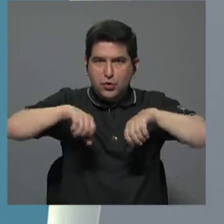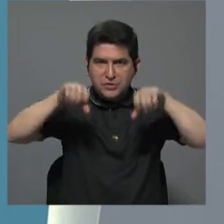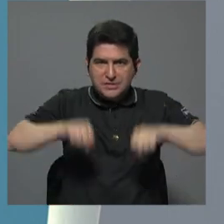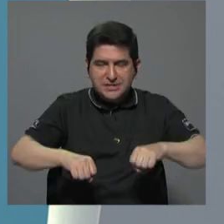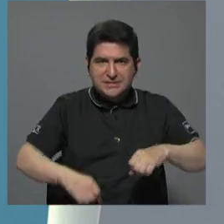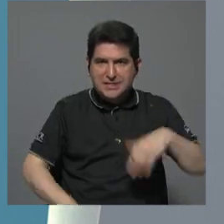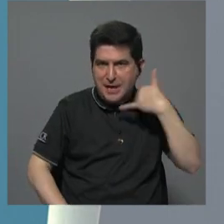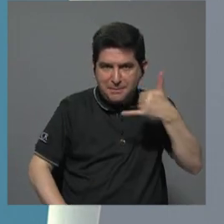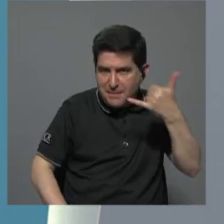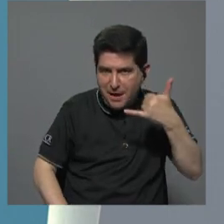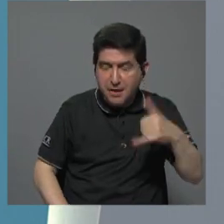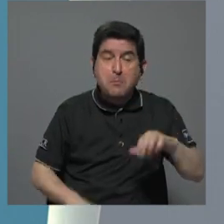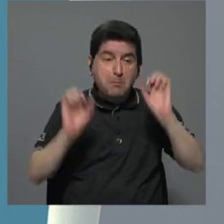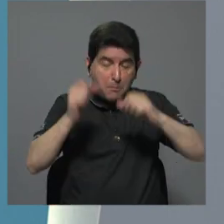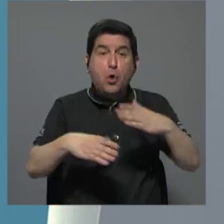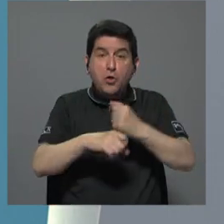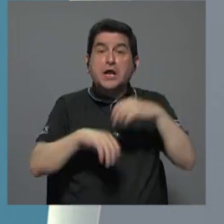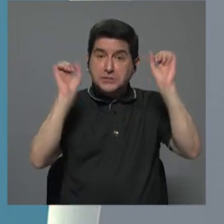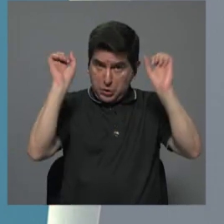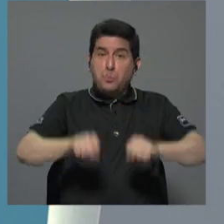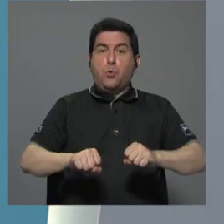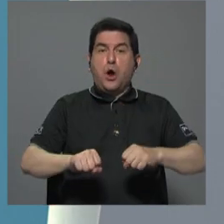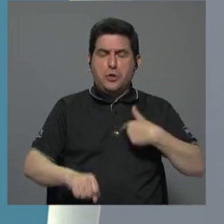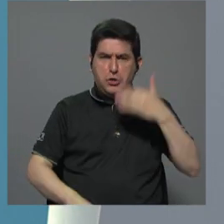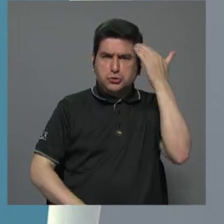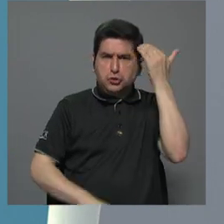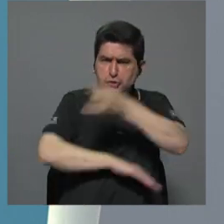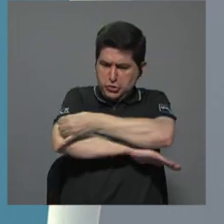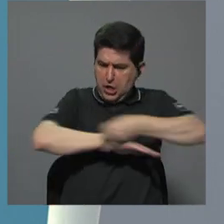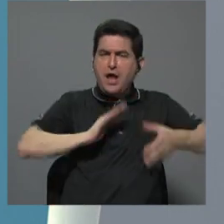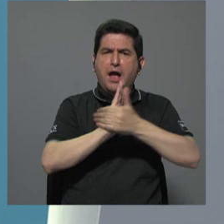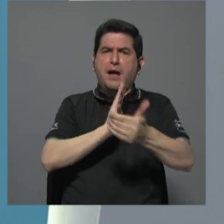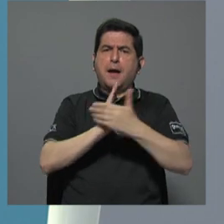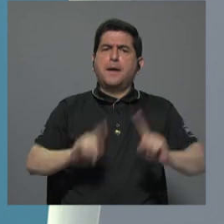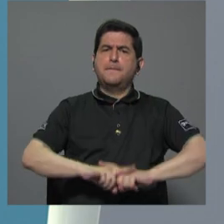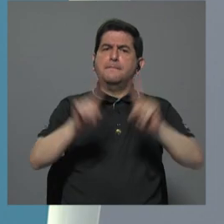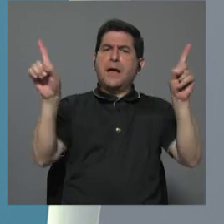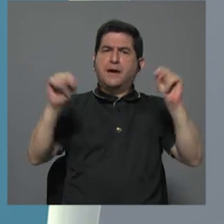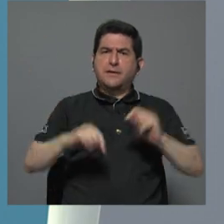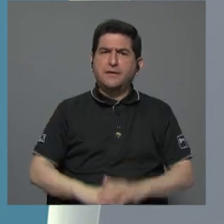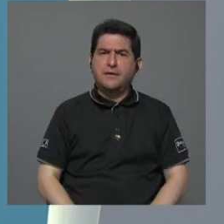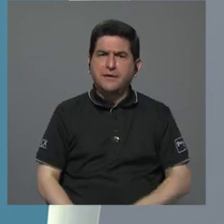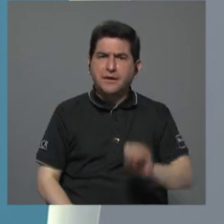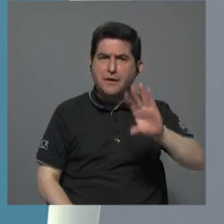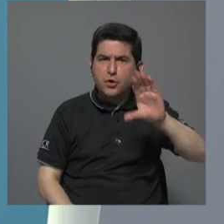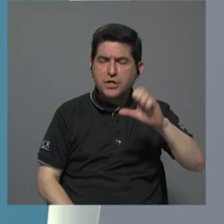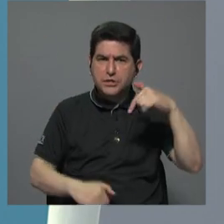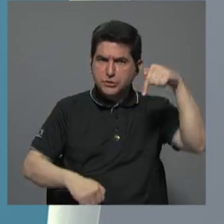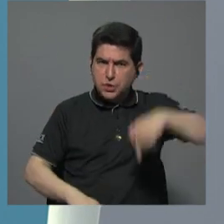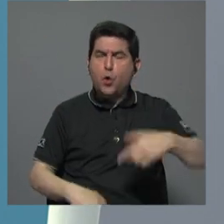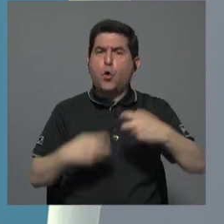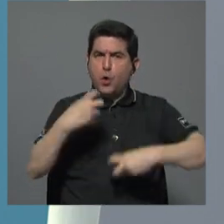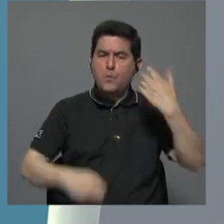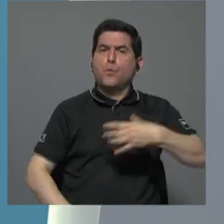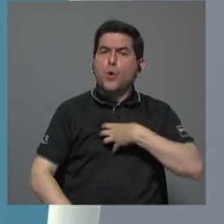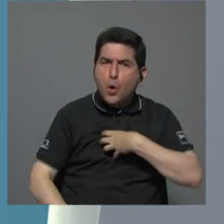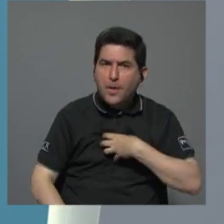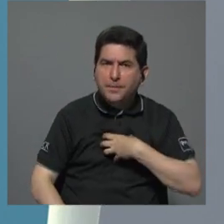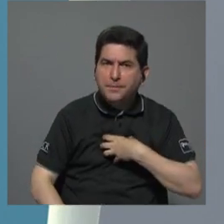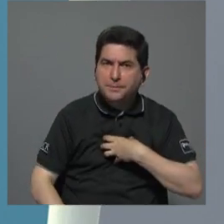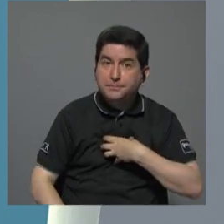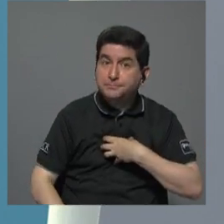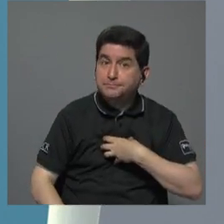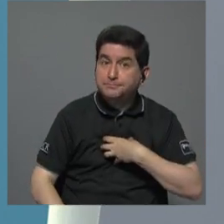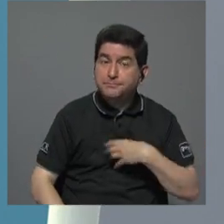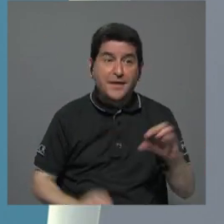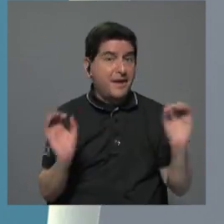lo puede hacer estoy seguro que tiene capacidad de ingeniería el tema es el ICE tiene hoy sus propios problemas verdad